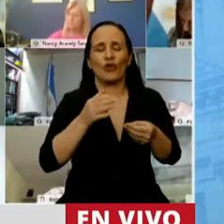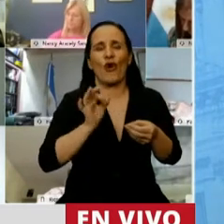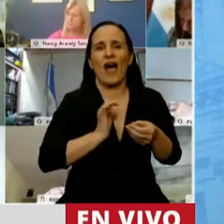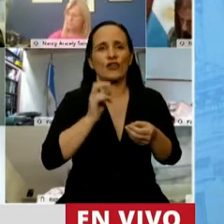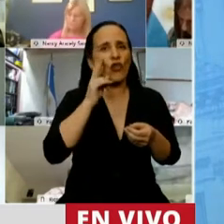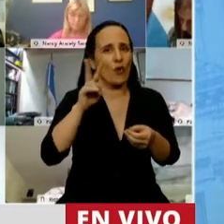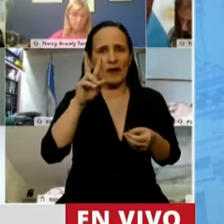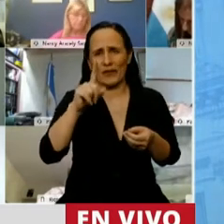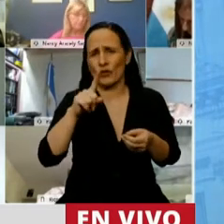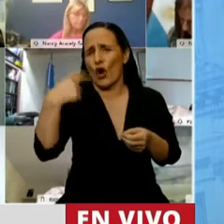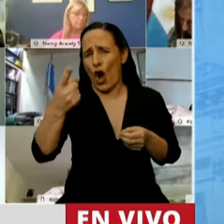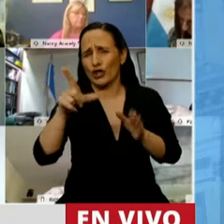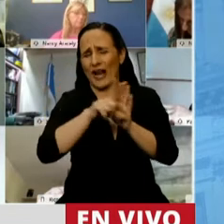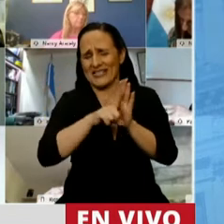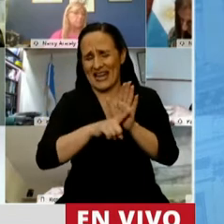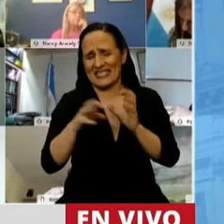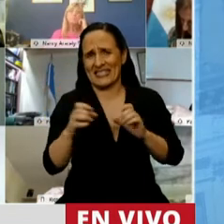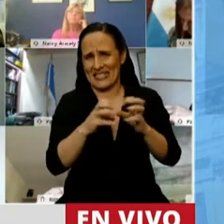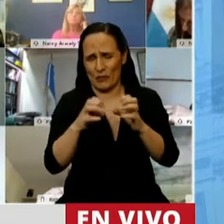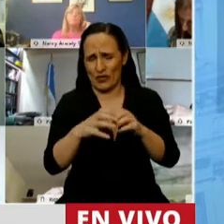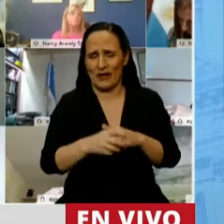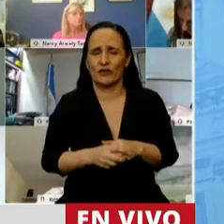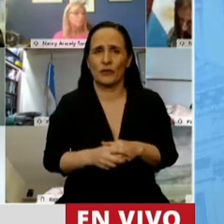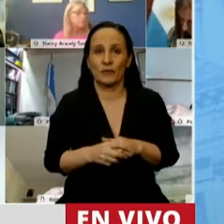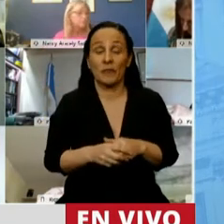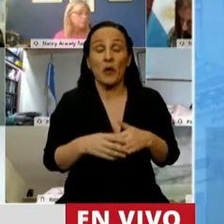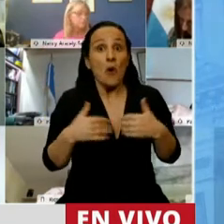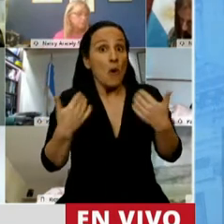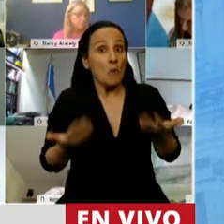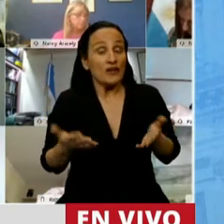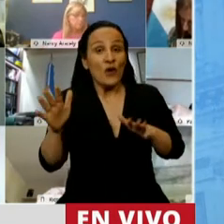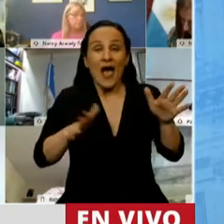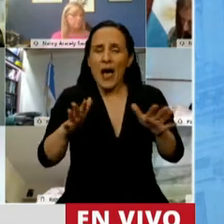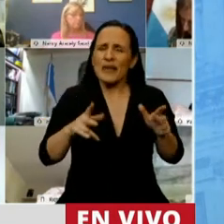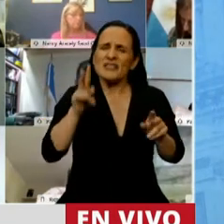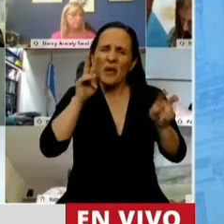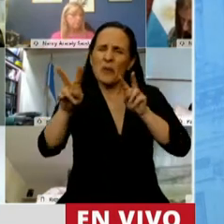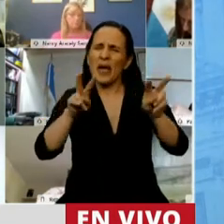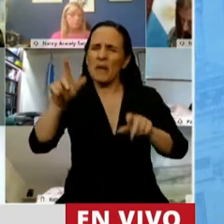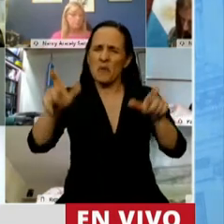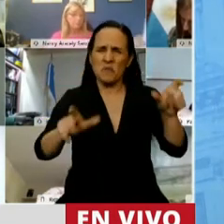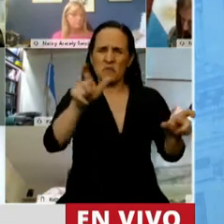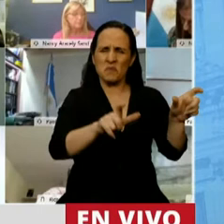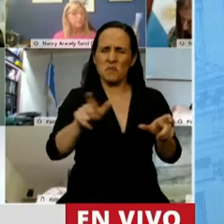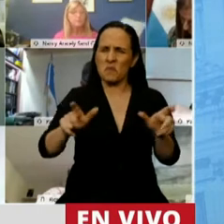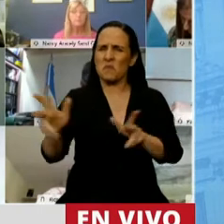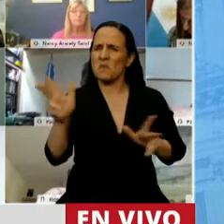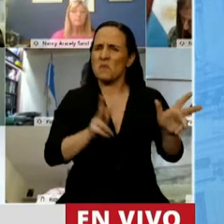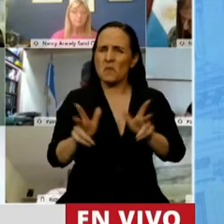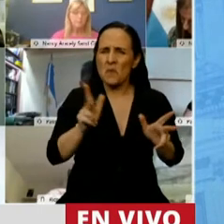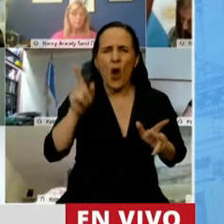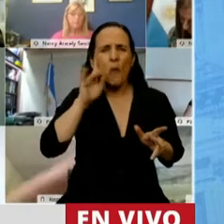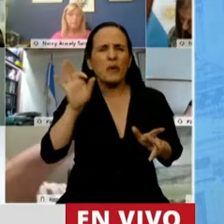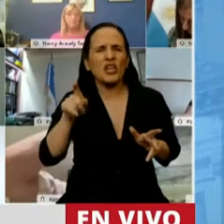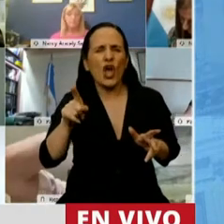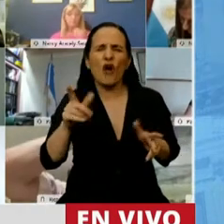que estamos tratando. Por eso vemos a veces opiniones públicas que refieren si